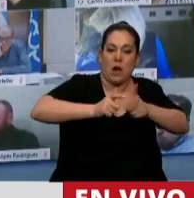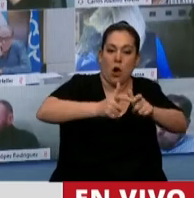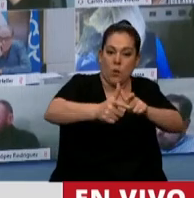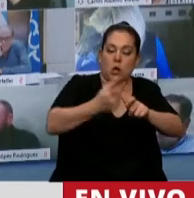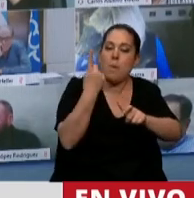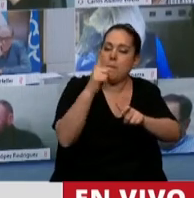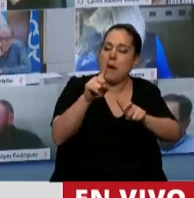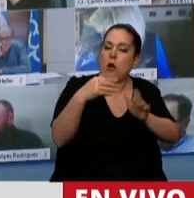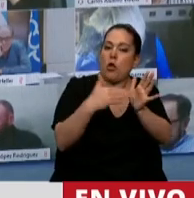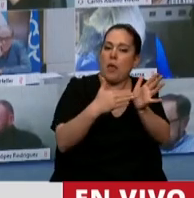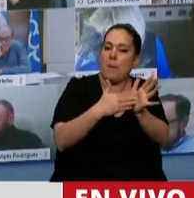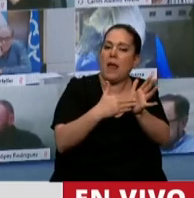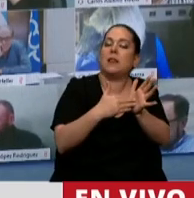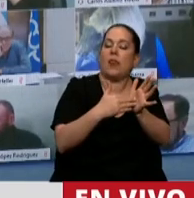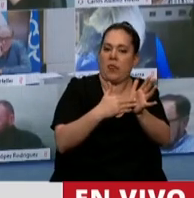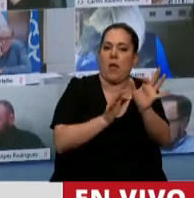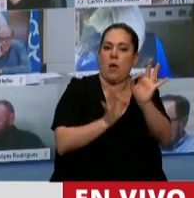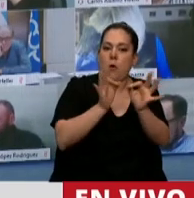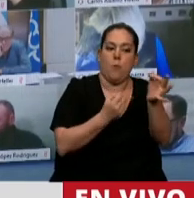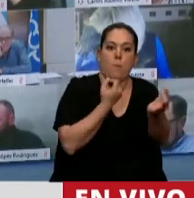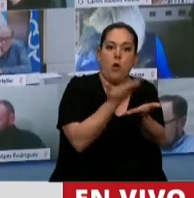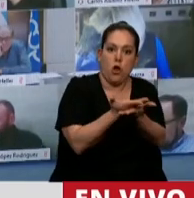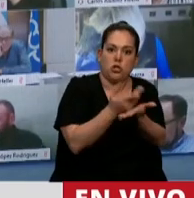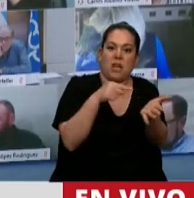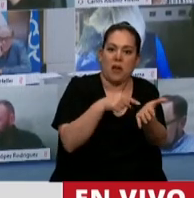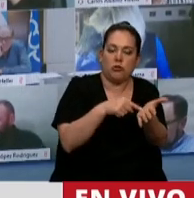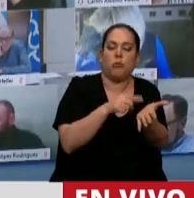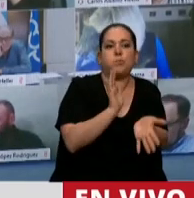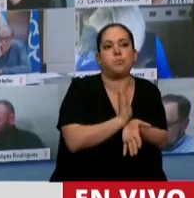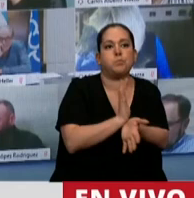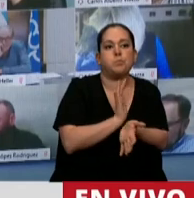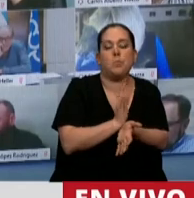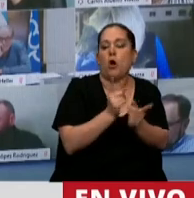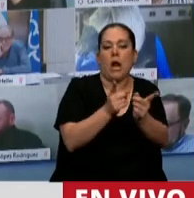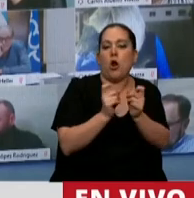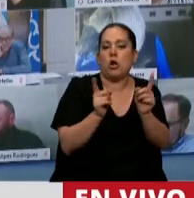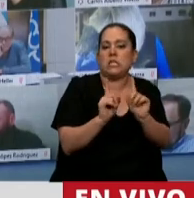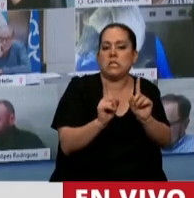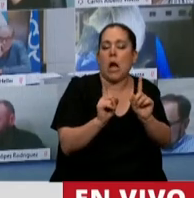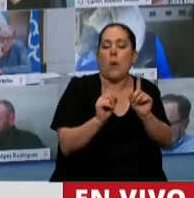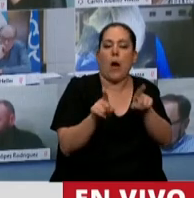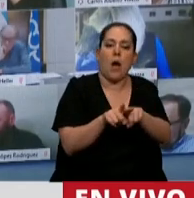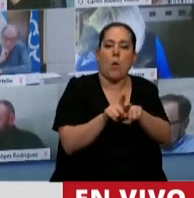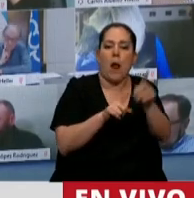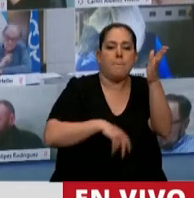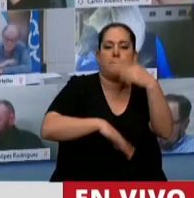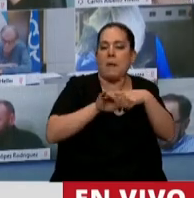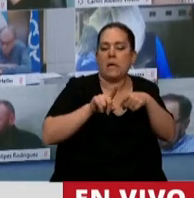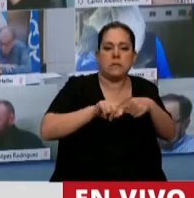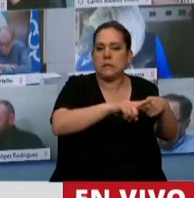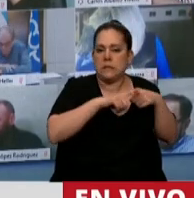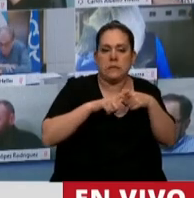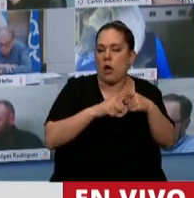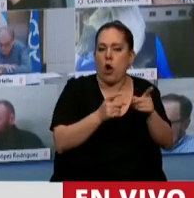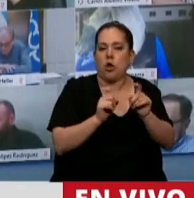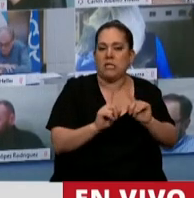los proyectos que se trataran fueran proyectos que no tuvieran un mayor disenso.